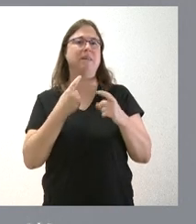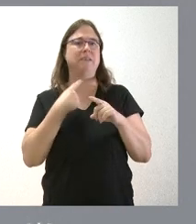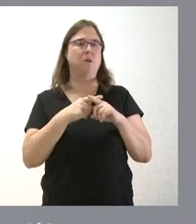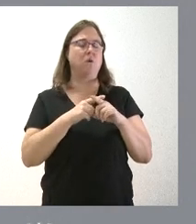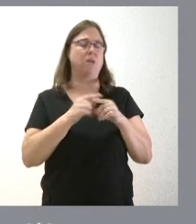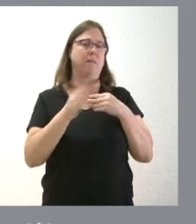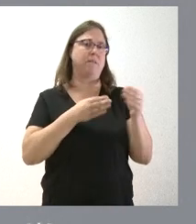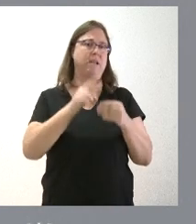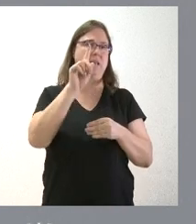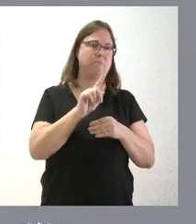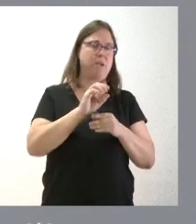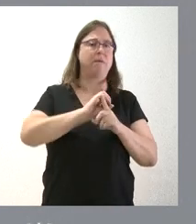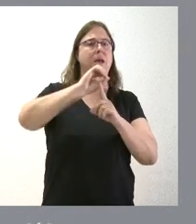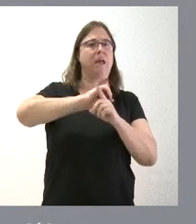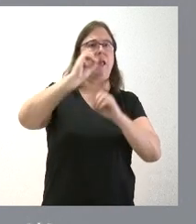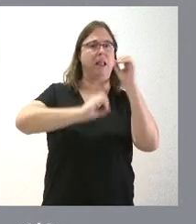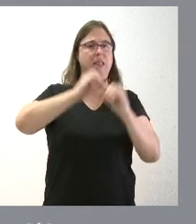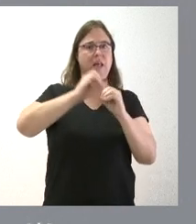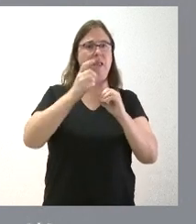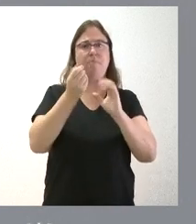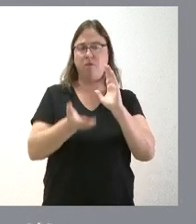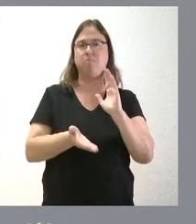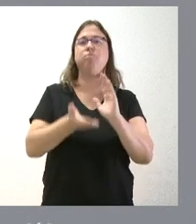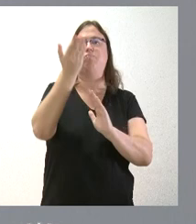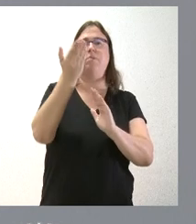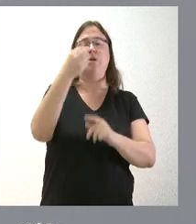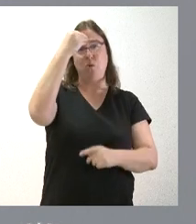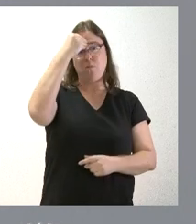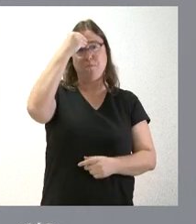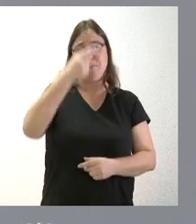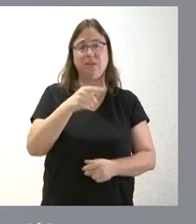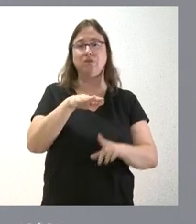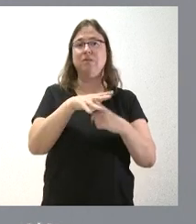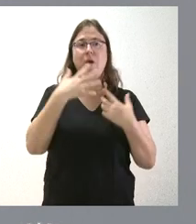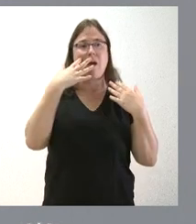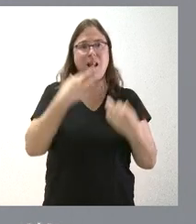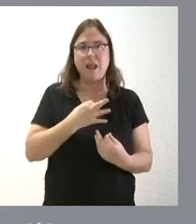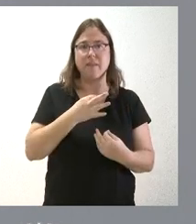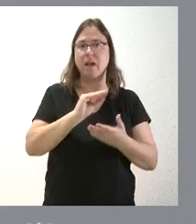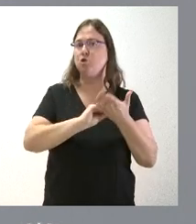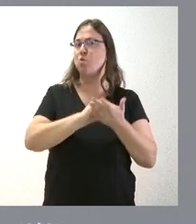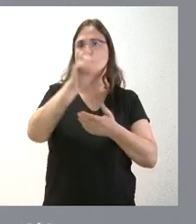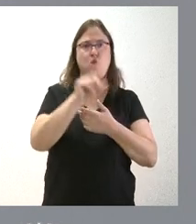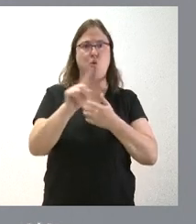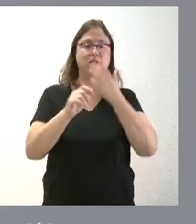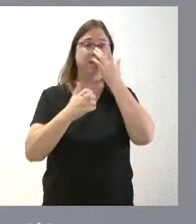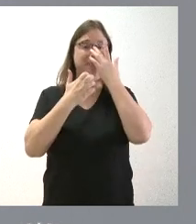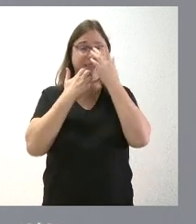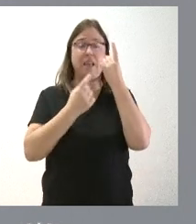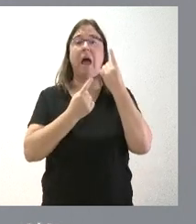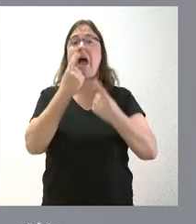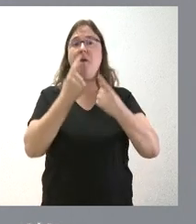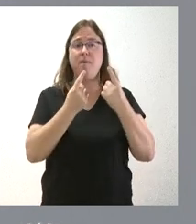subida de los tipos de interés, de la alta inflación y otros factores. Yo creo que negar la realidad no es la solución y por eso cuando a veces oímos